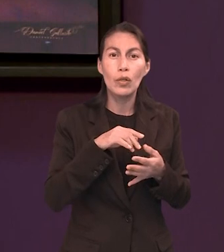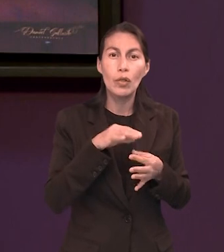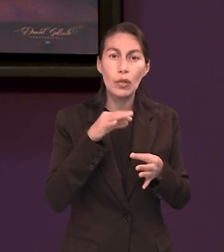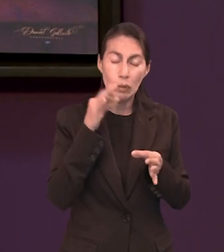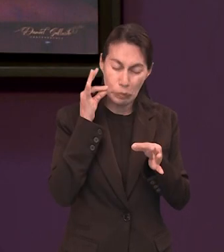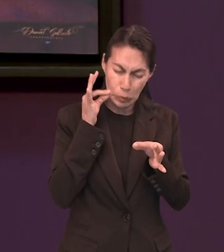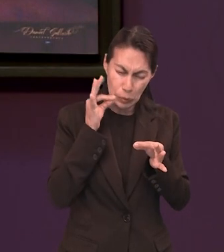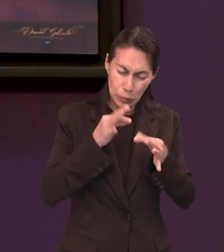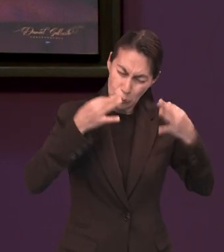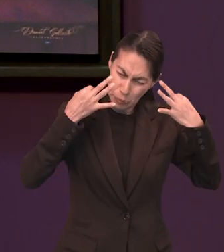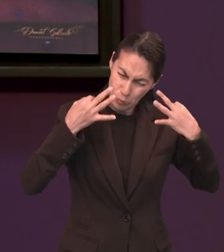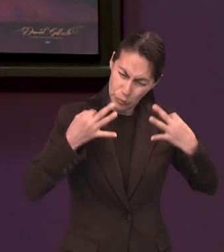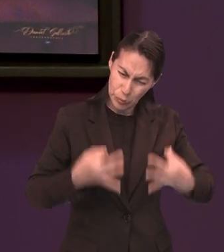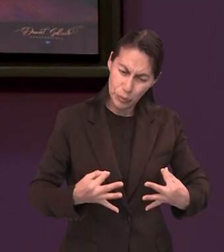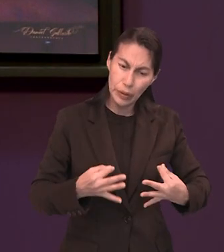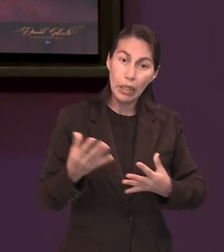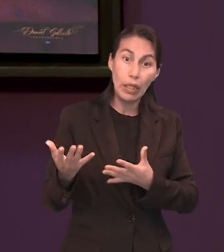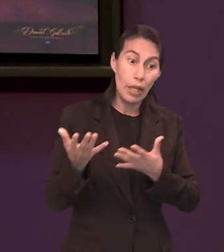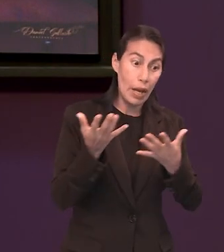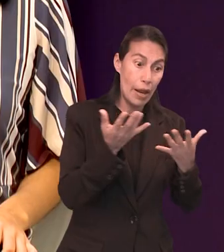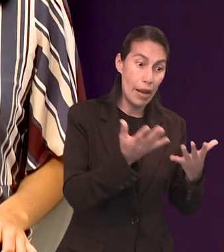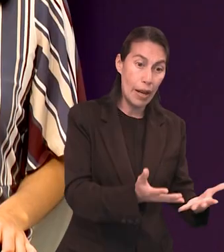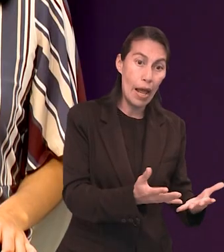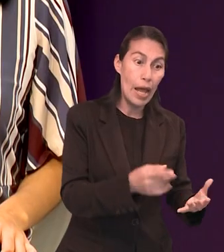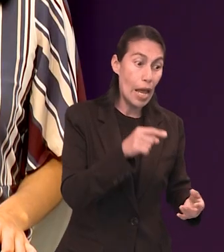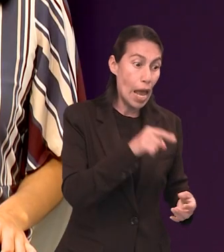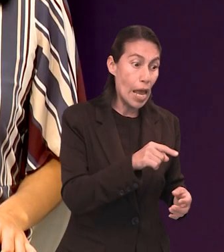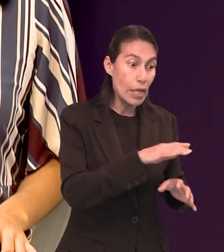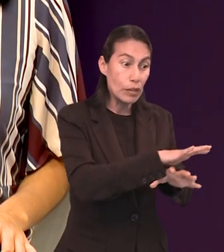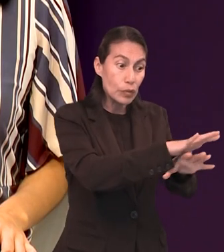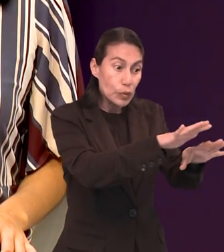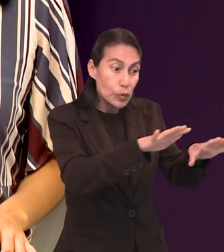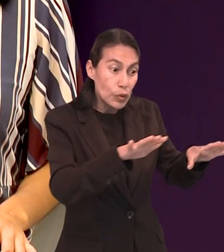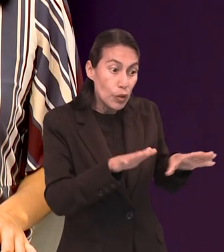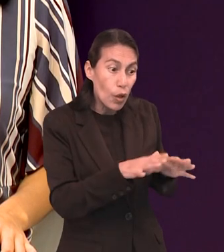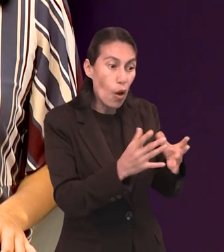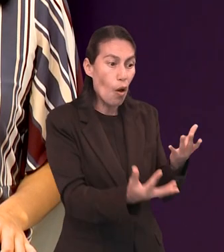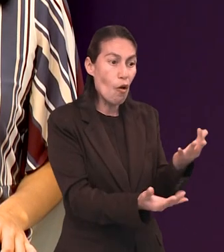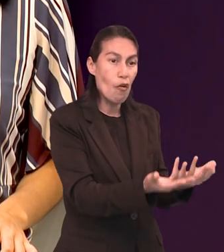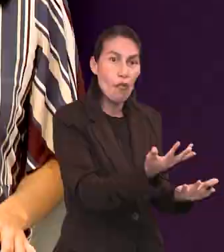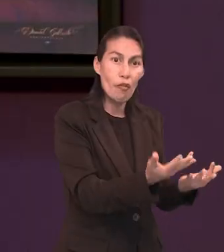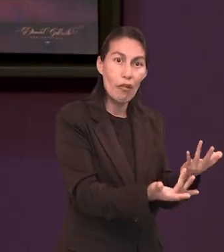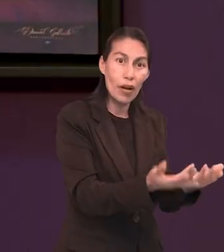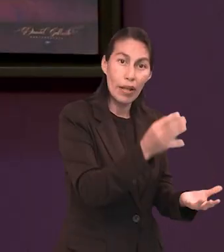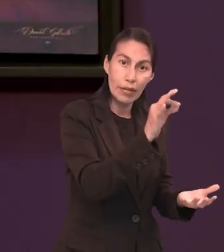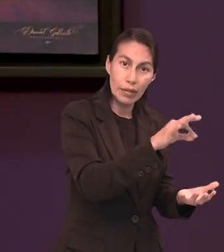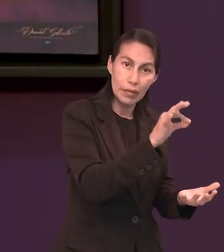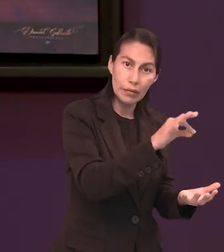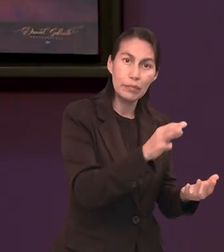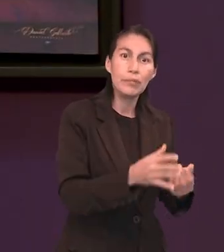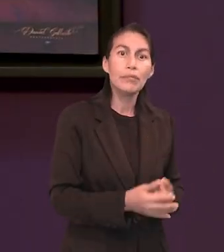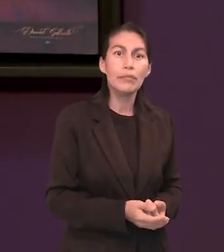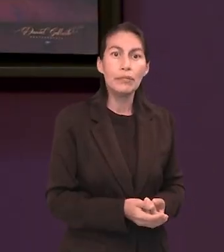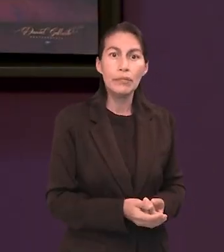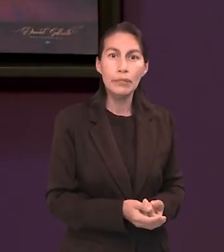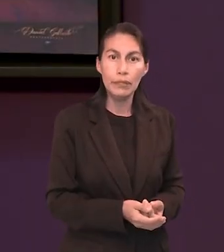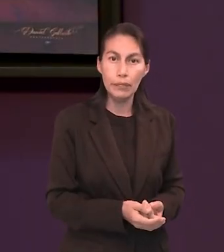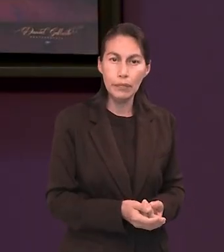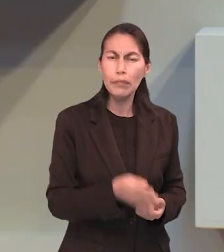conforme a tu estimación en ciclos del plata del ciclo de santuario en ofrenda por el pecado.